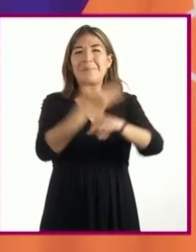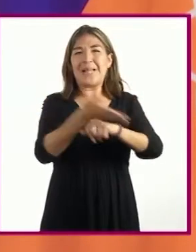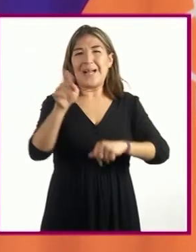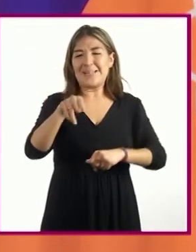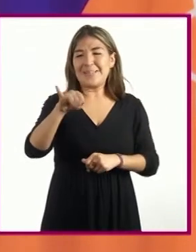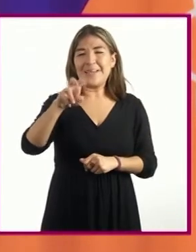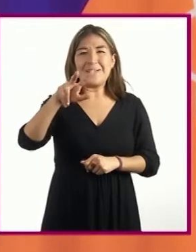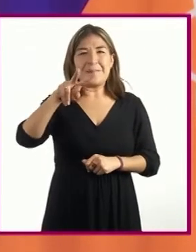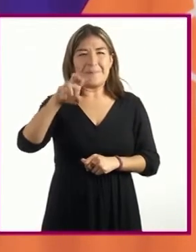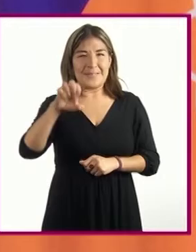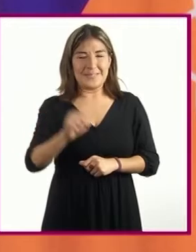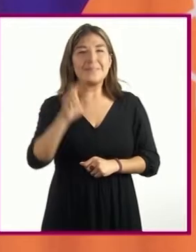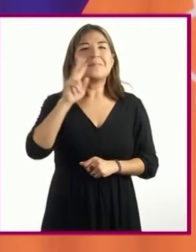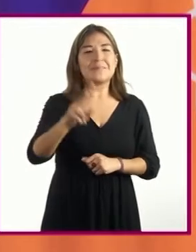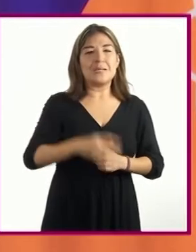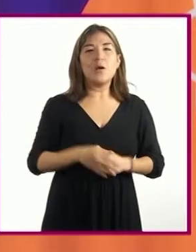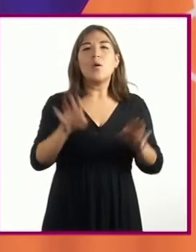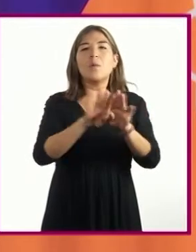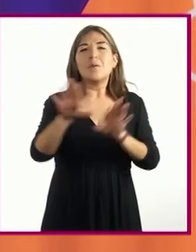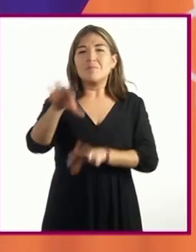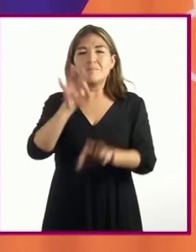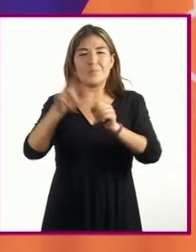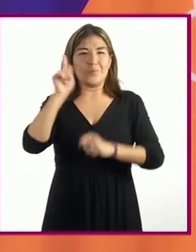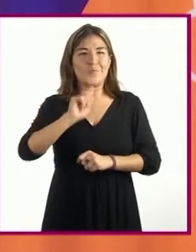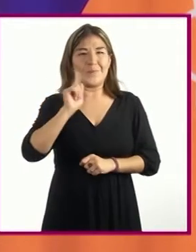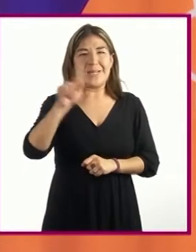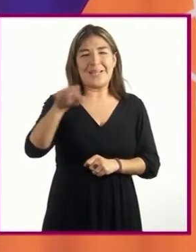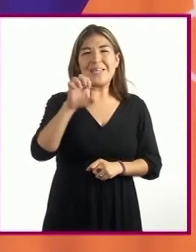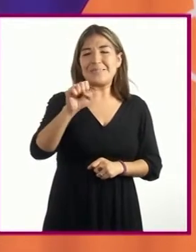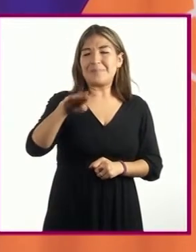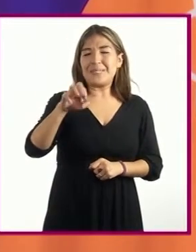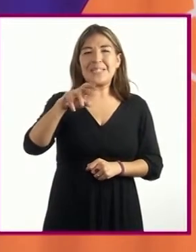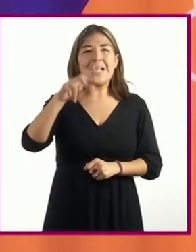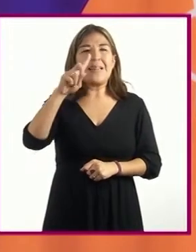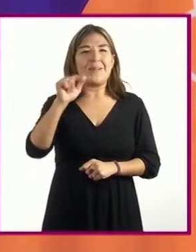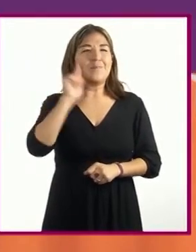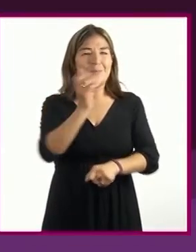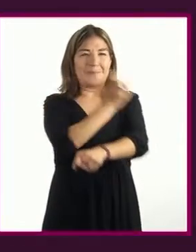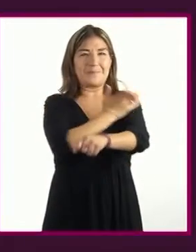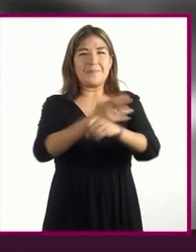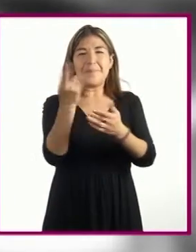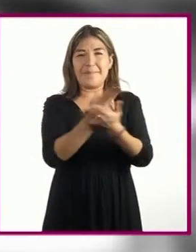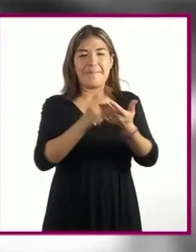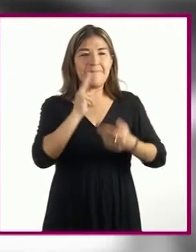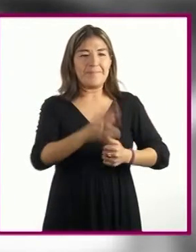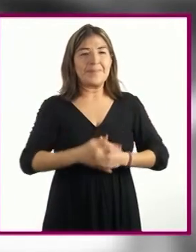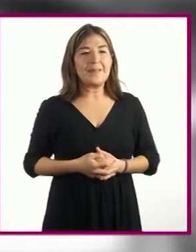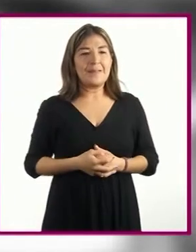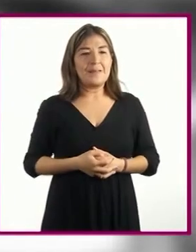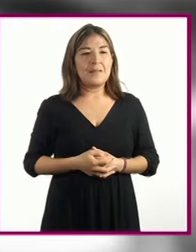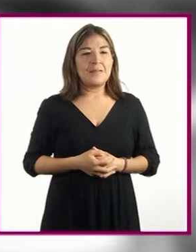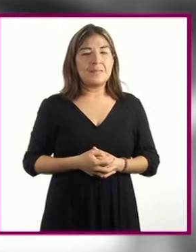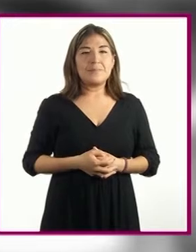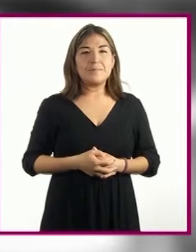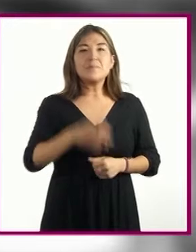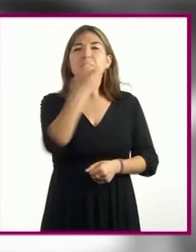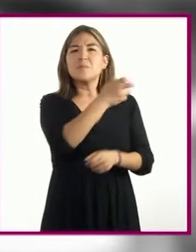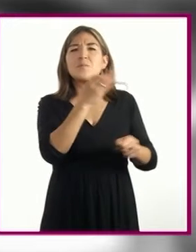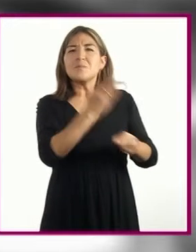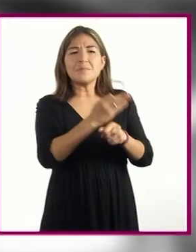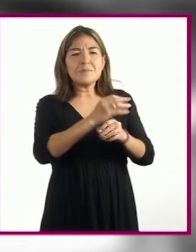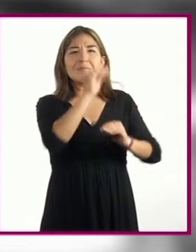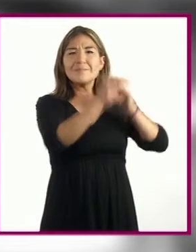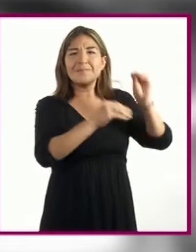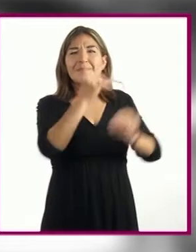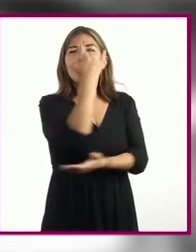extracto y los espacios seleccionados por su compañera Esmeralda para realizar las viñetas. Como observamos, el bosque en esta